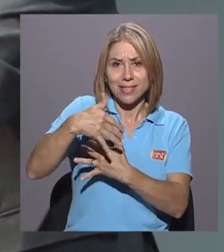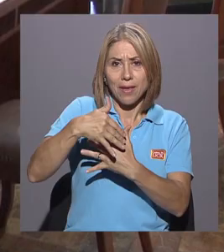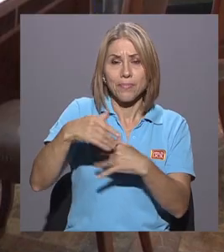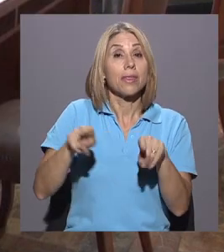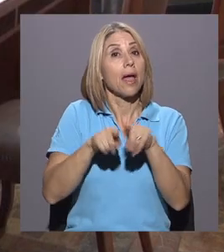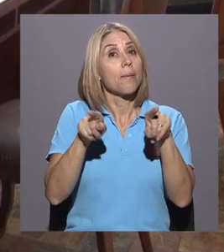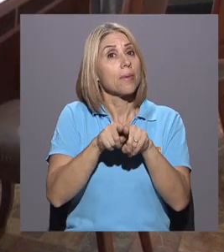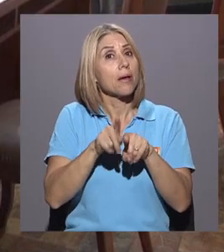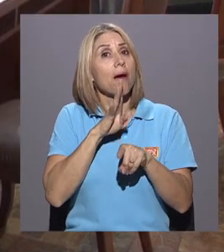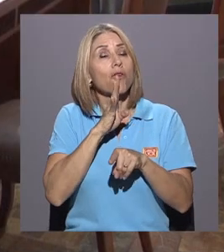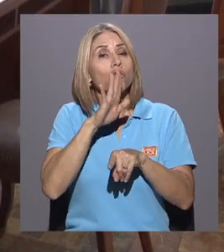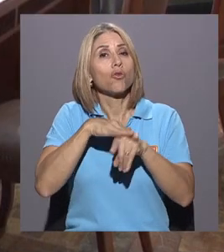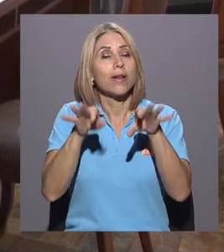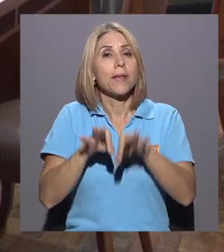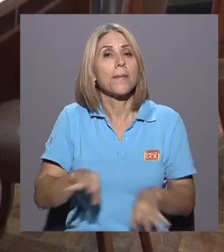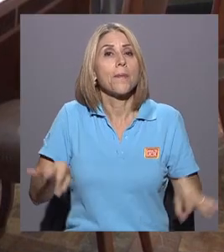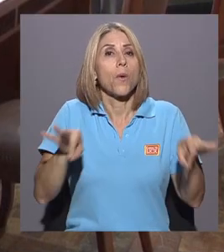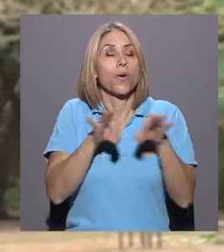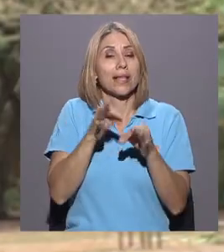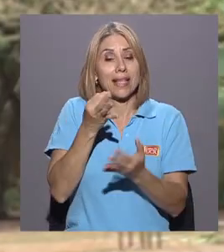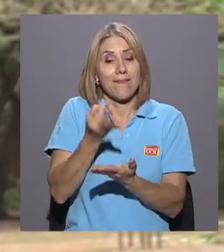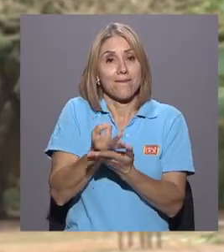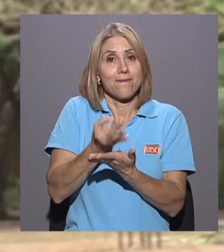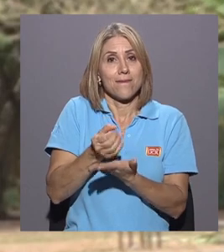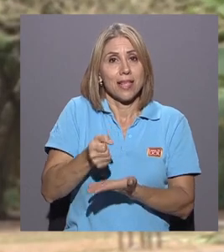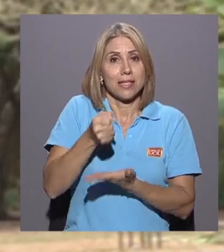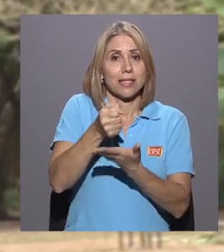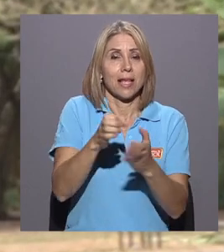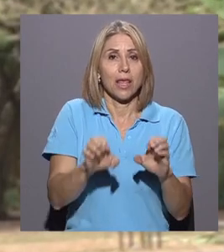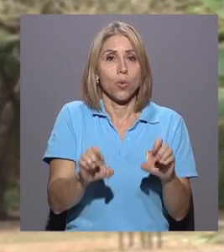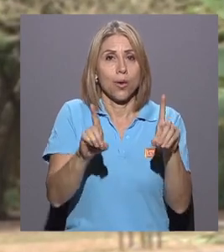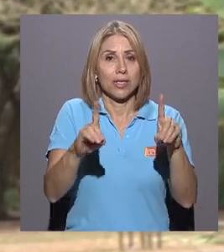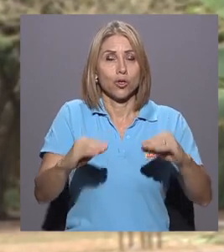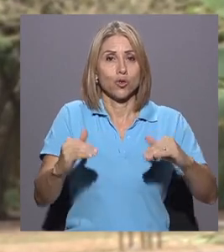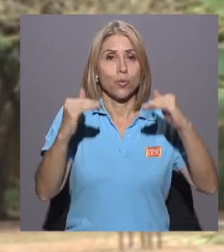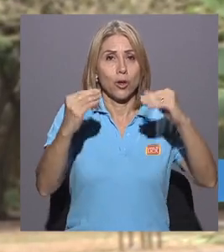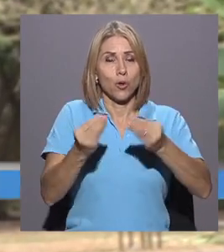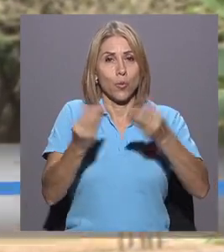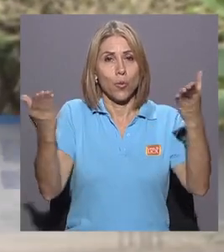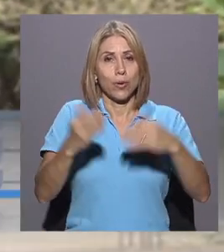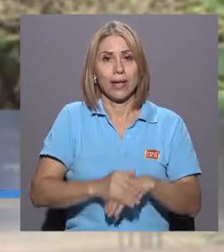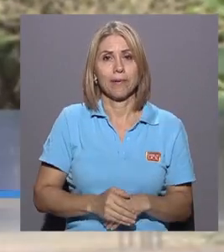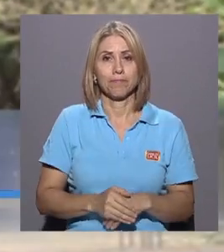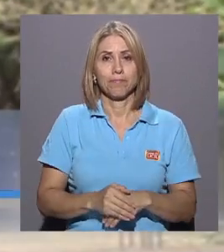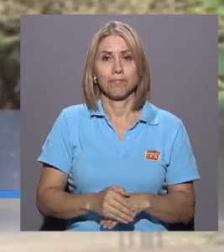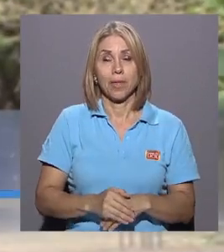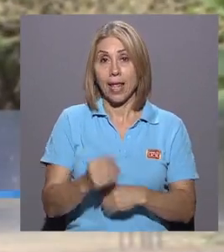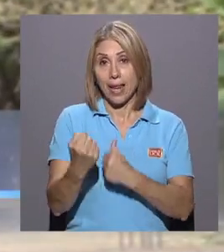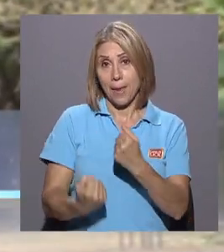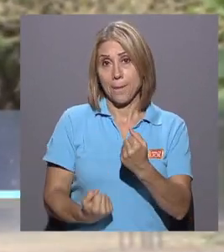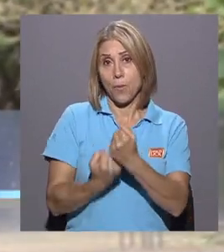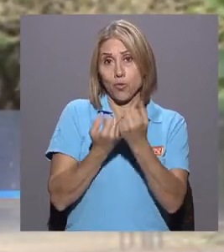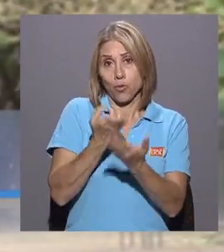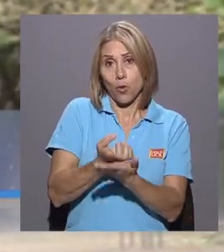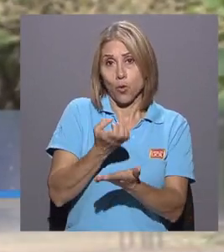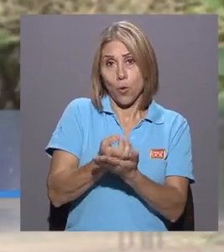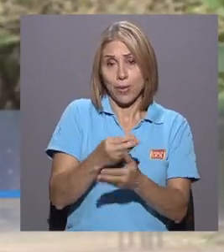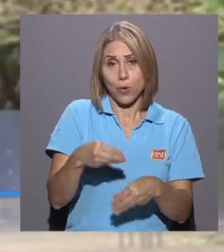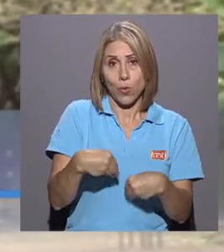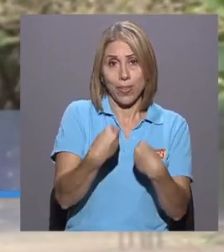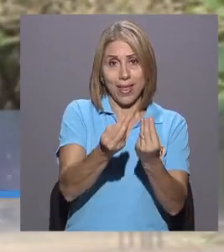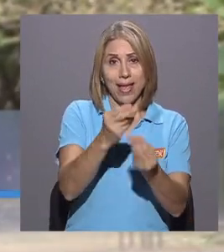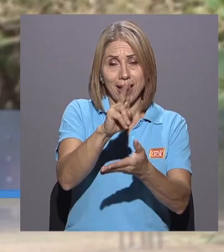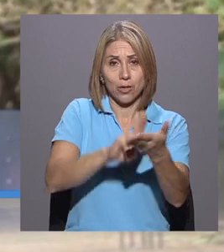financiar la educación superior pública. El apoyo económico a las universidades debe orientarse